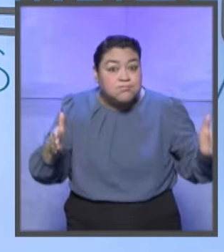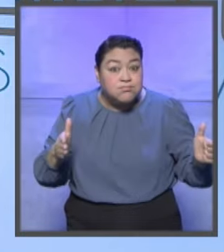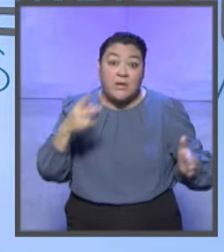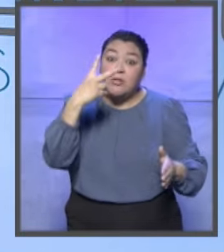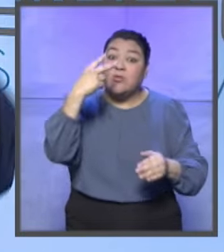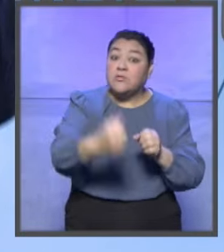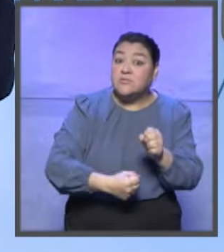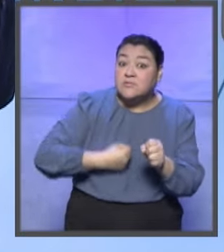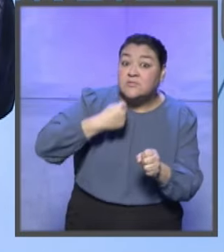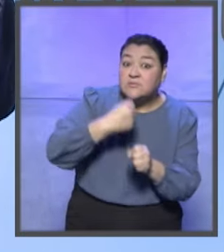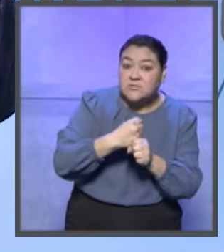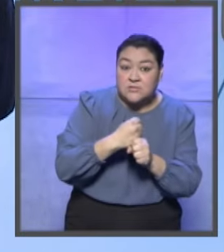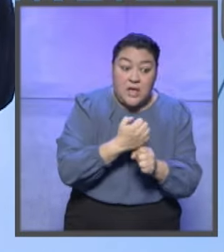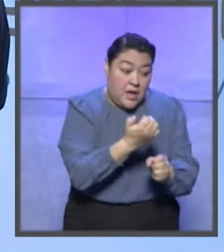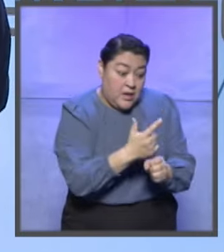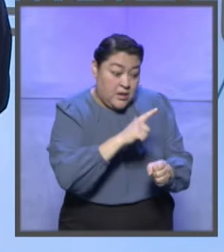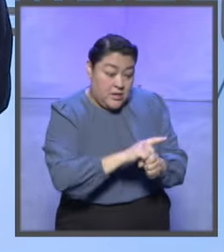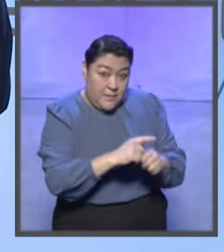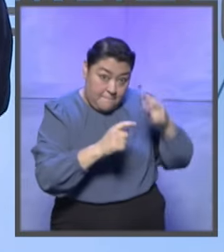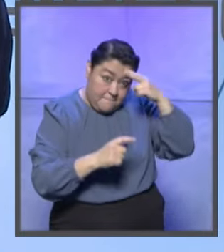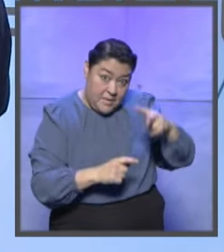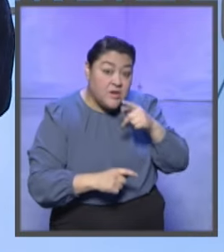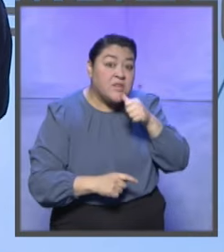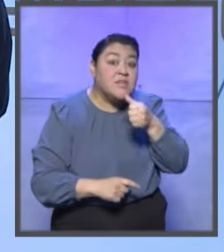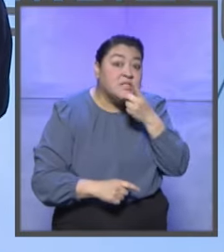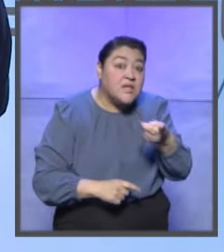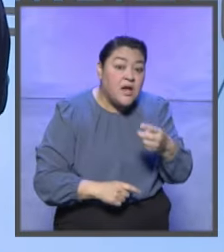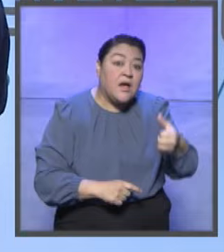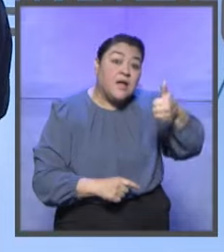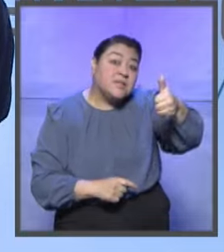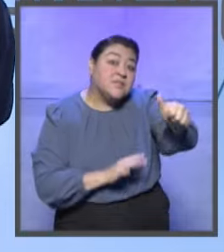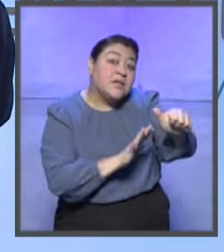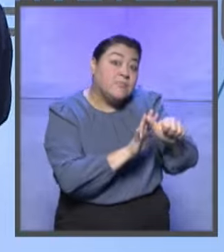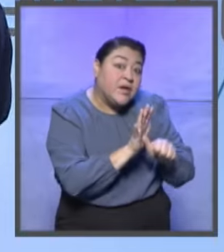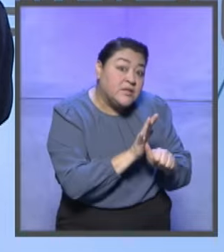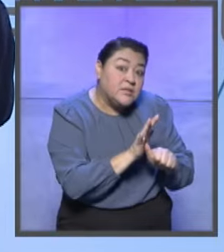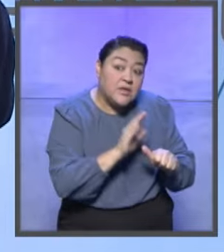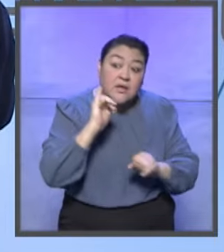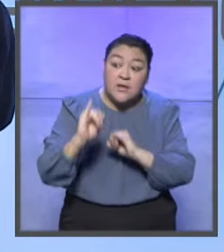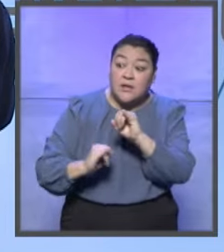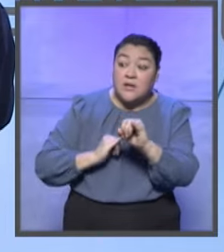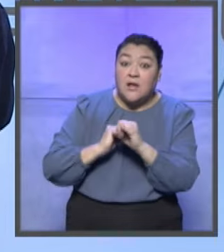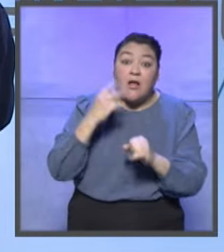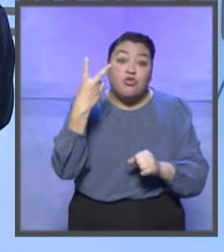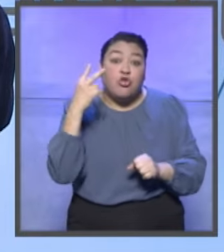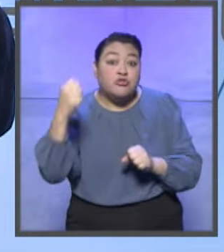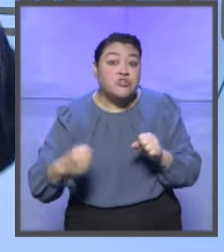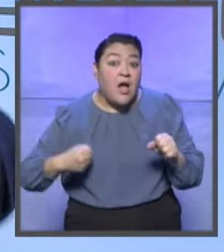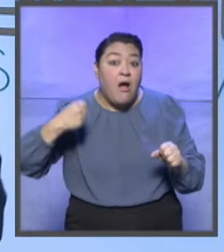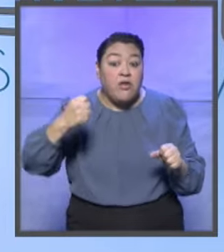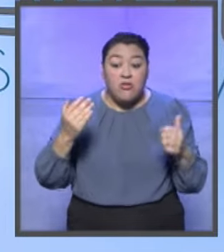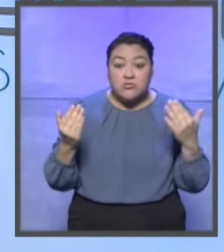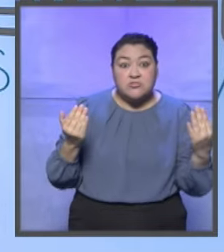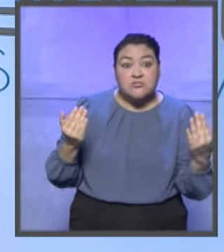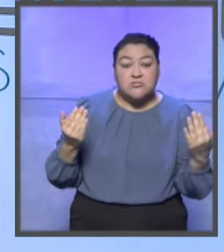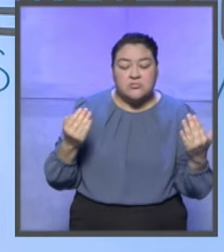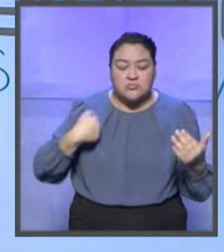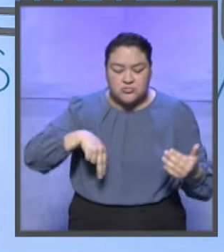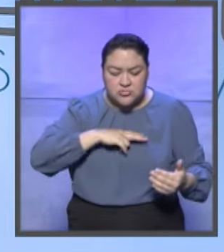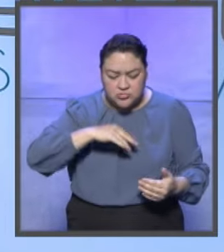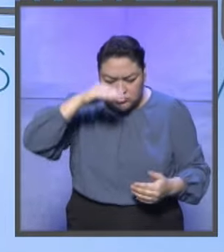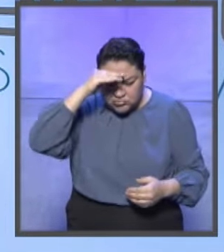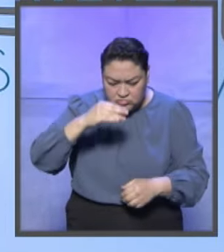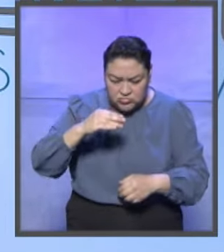dos años. Es decir, nuestra ley local, nuestra ley nacional decía seis meses, mientras que estándares internacionales dicen que puede ser hasta dos años. Nosotros